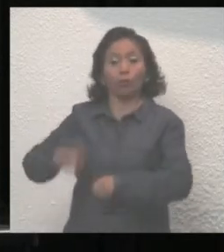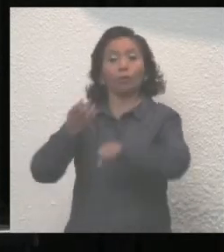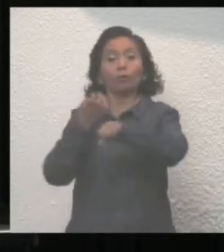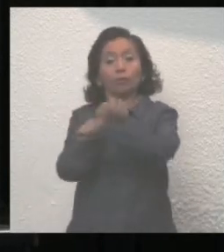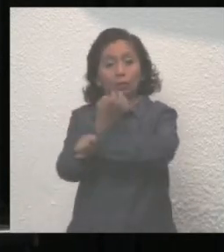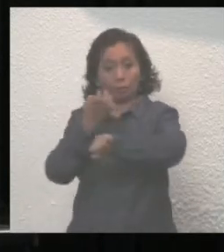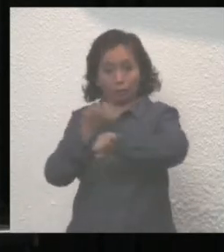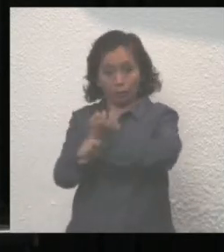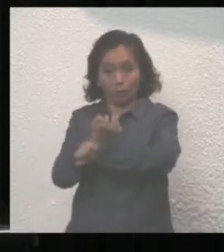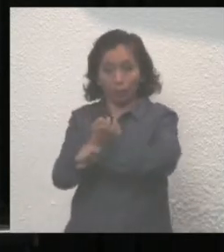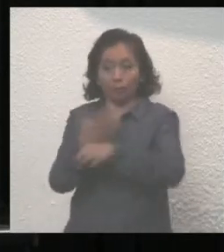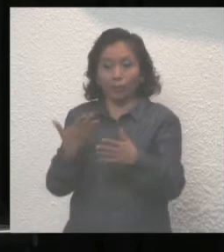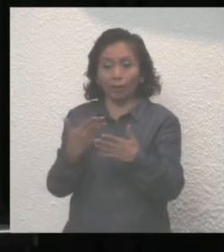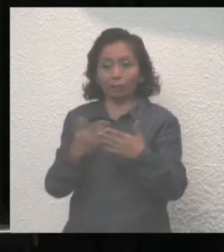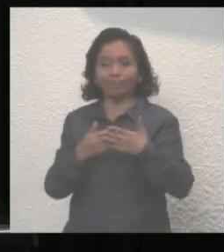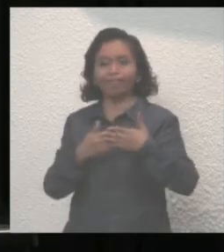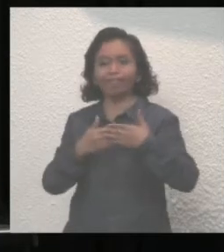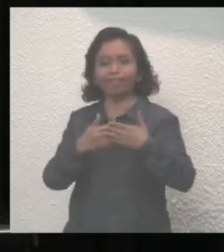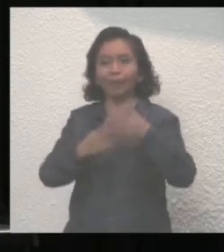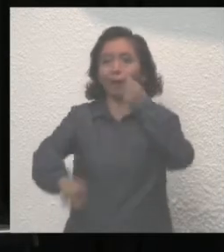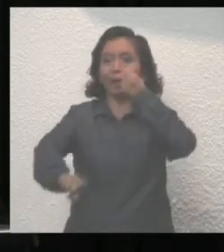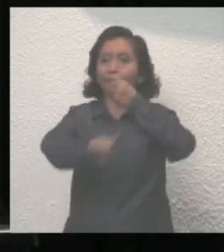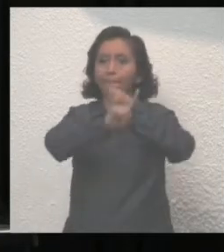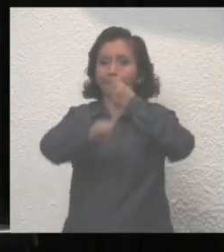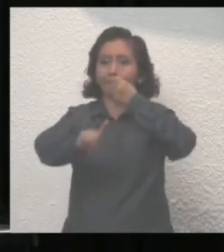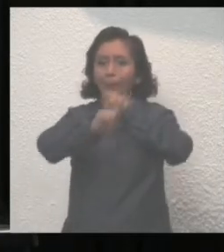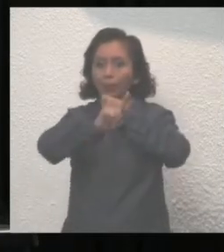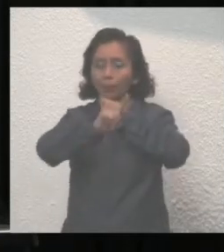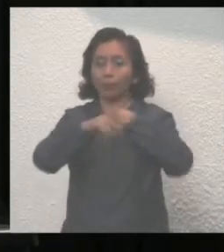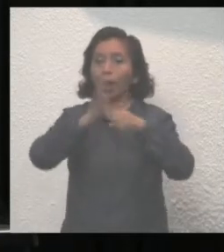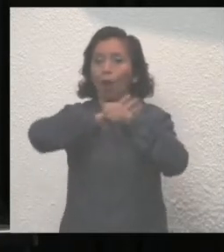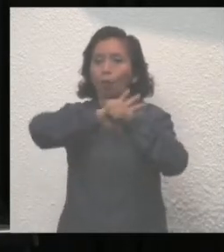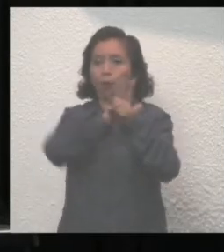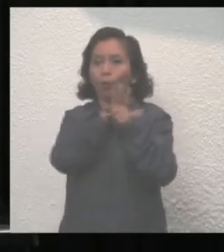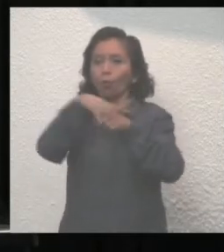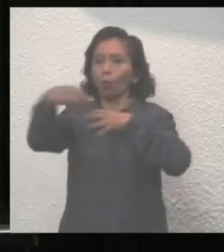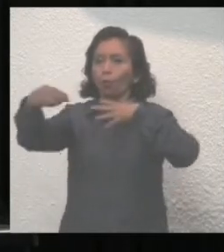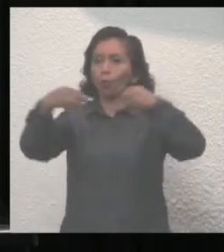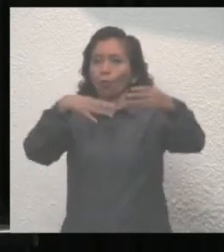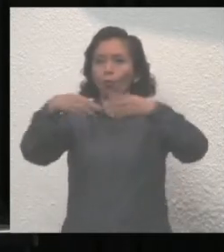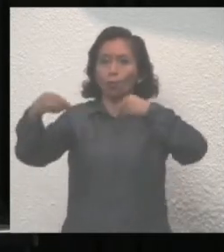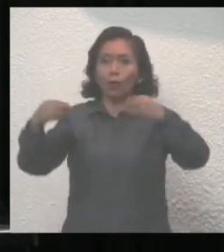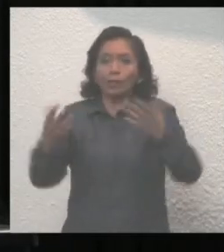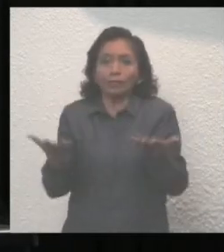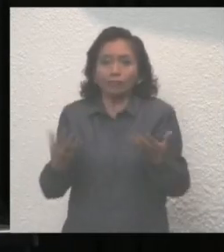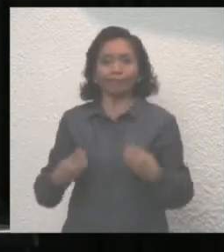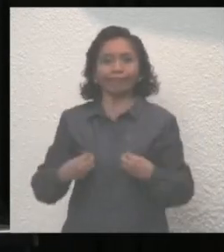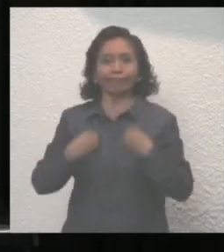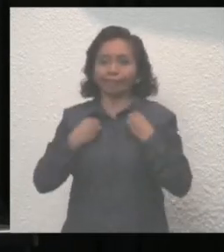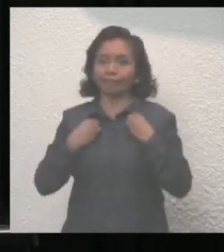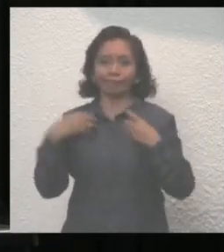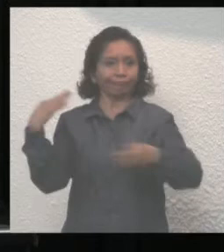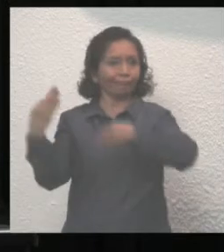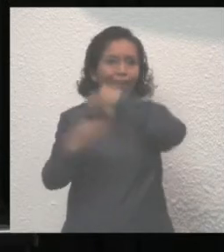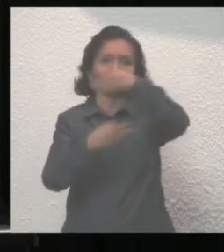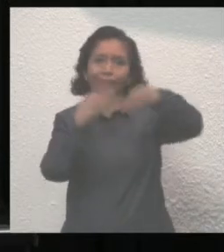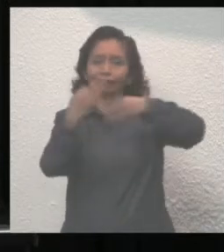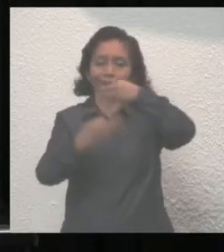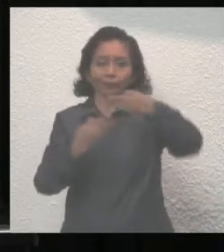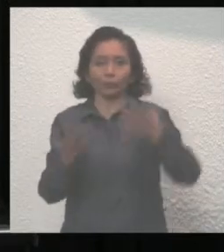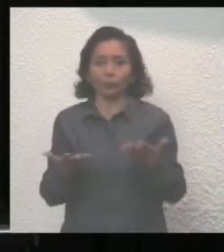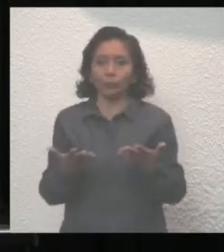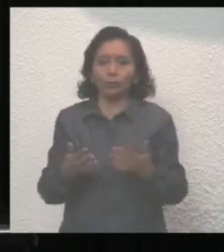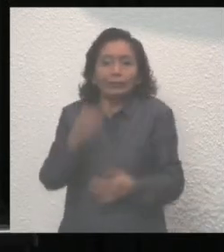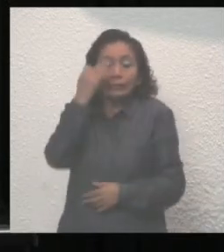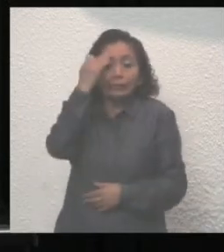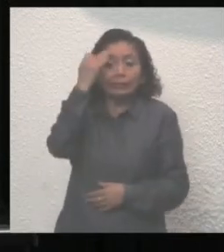para enfrentar esta crisis y esta pandemia que nos ha tocado vivir a todos. Han sido